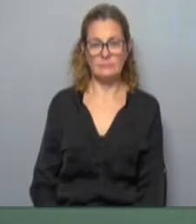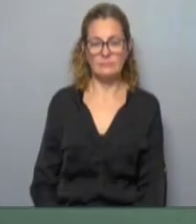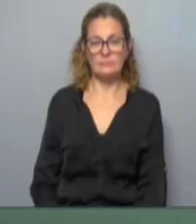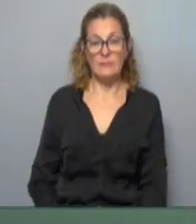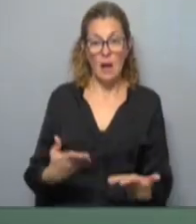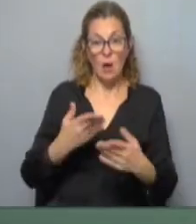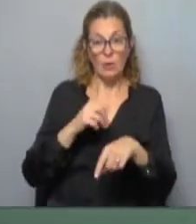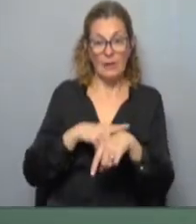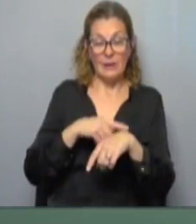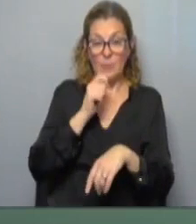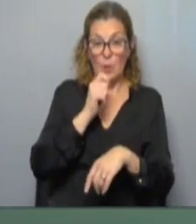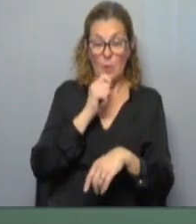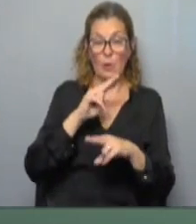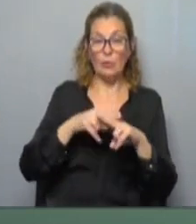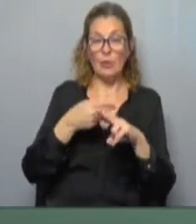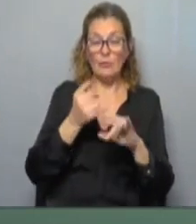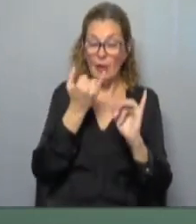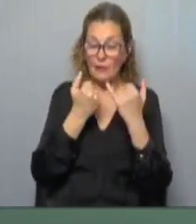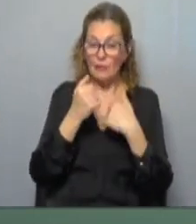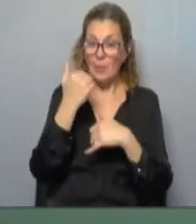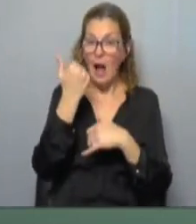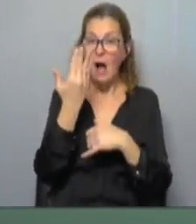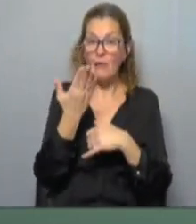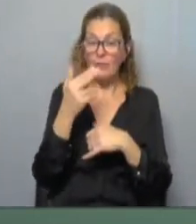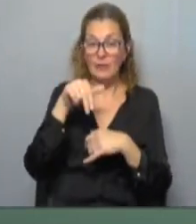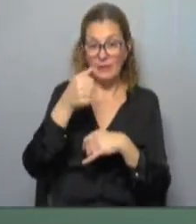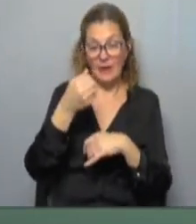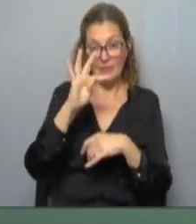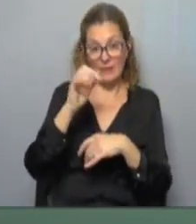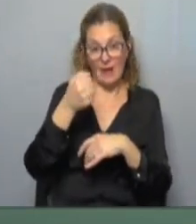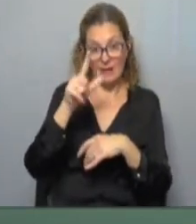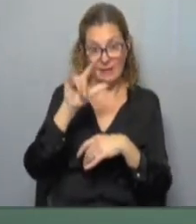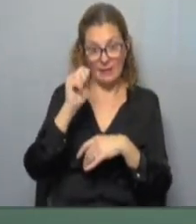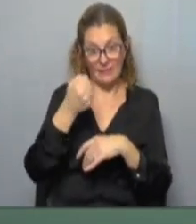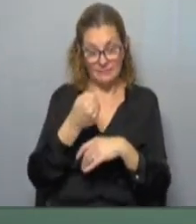ahora tiempo de móvil otra vez informa desde exteriores Natalia de Brun